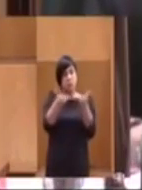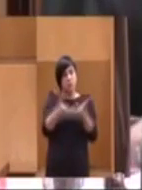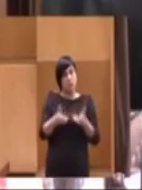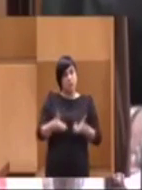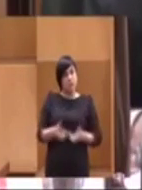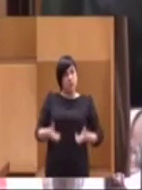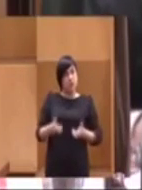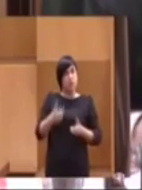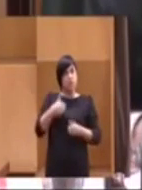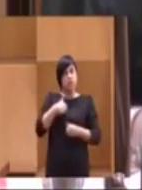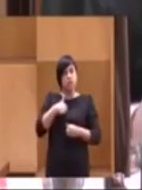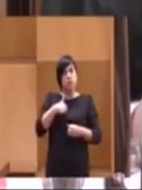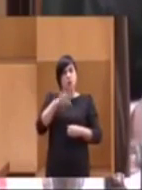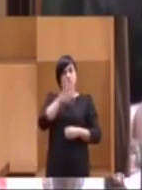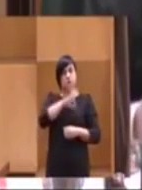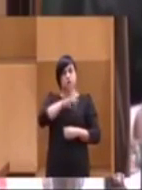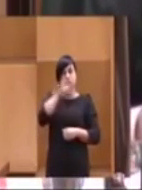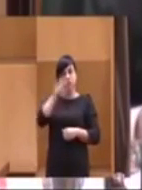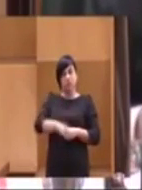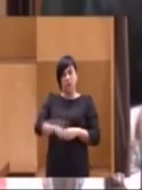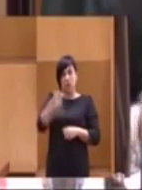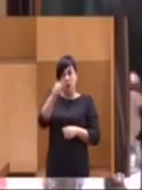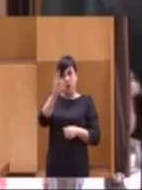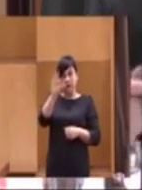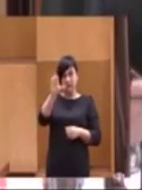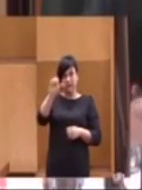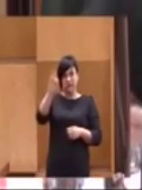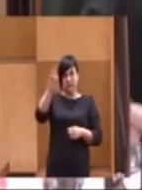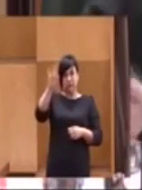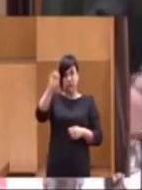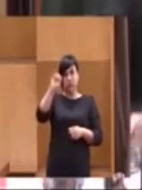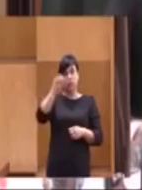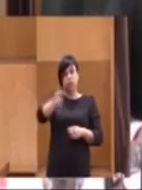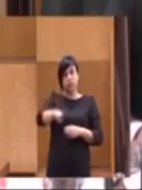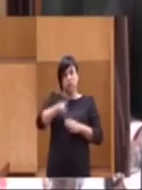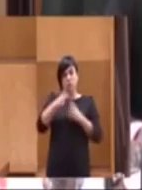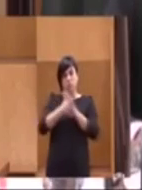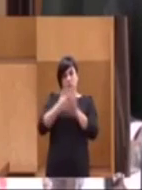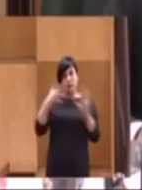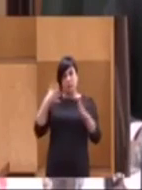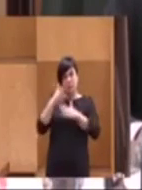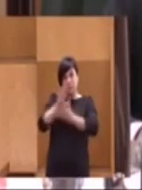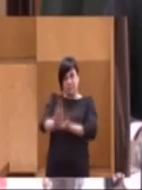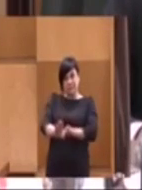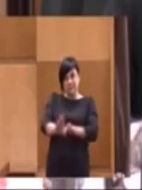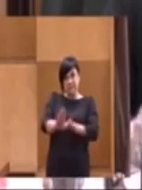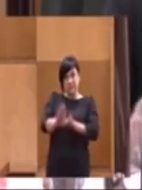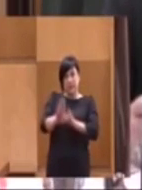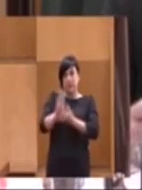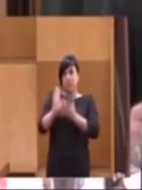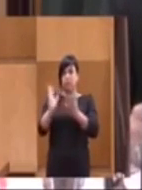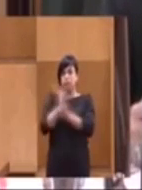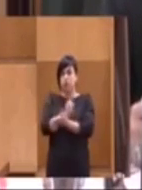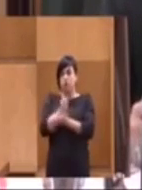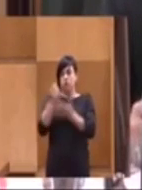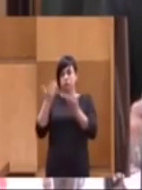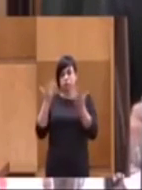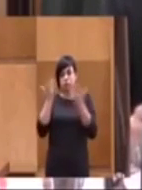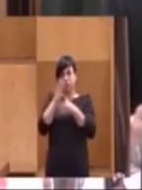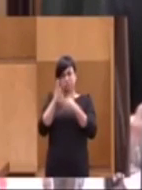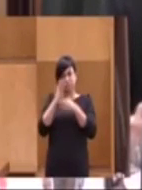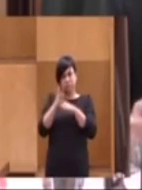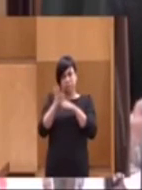yo, señora Asensio, coincido en que ha sido usted muy rápido al presentarlo. A todos, la MERS nos presentó esta moción,